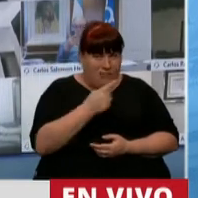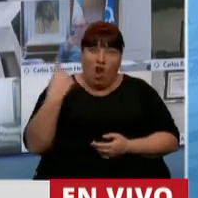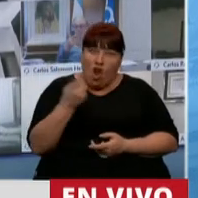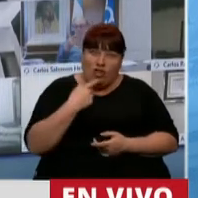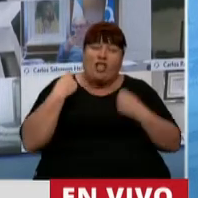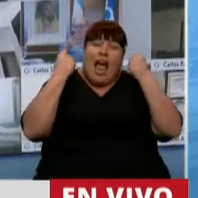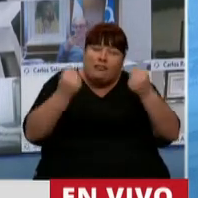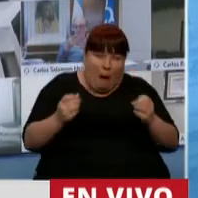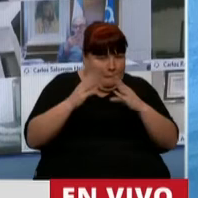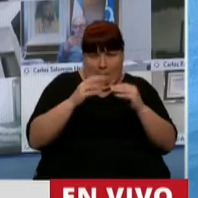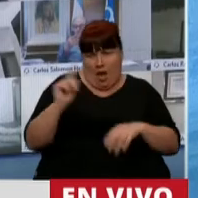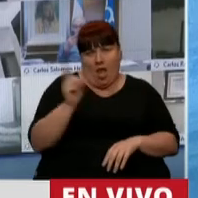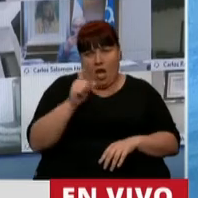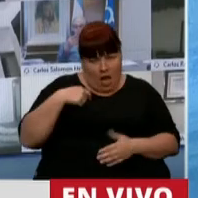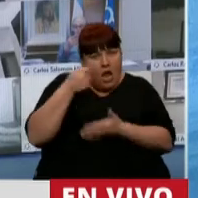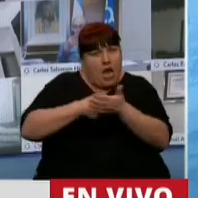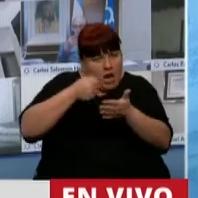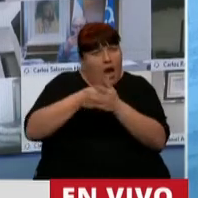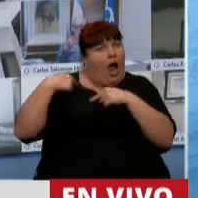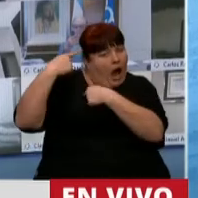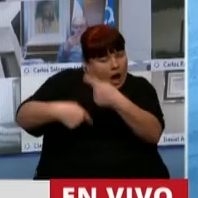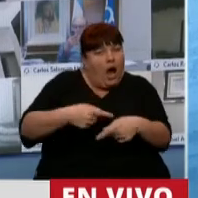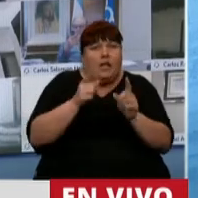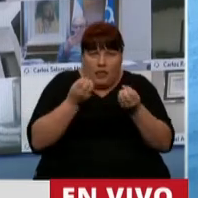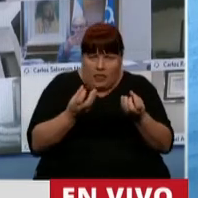todo el esfuerzo que vinimos haciendo hasta aquí.